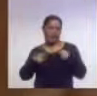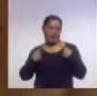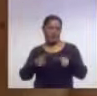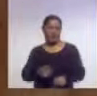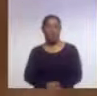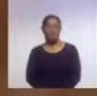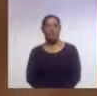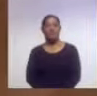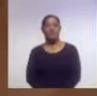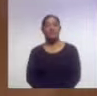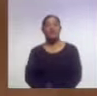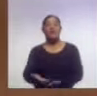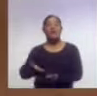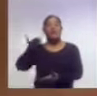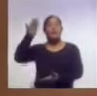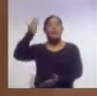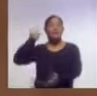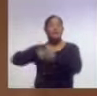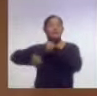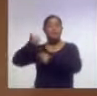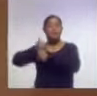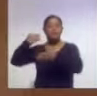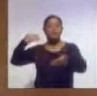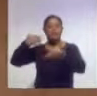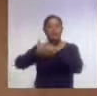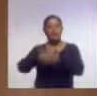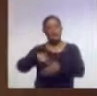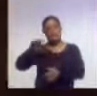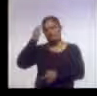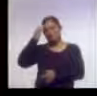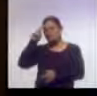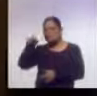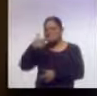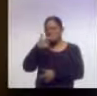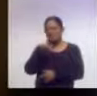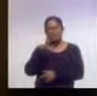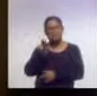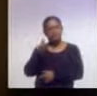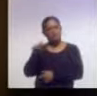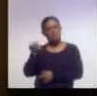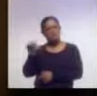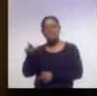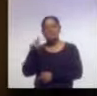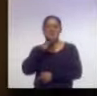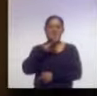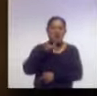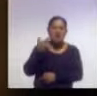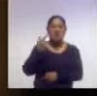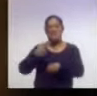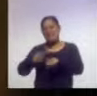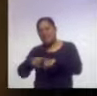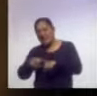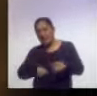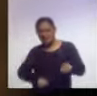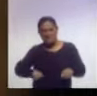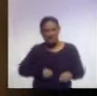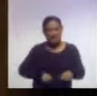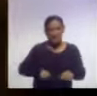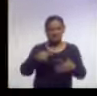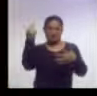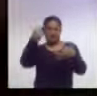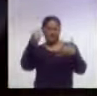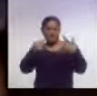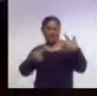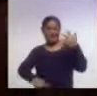En los últimos años hemos oído hablar más sobre el gluten, que si es malo, que ocasiona daños al sistema digestivo y un sinfín de